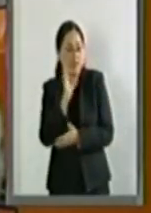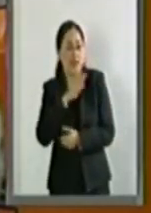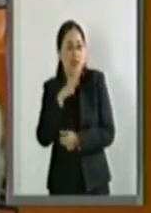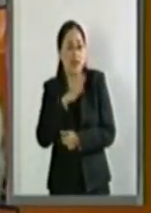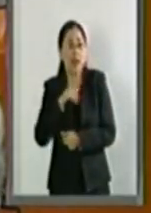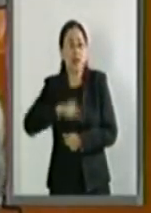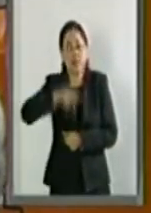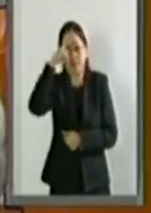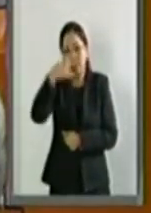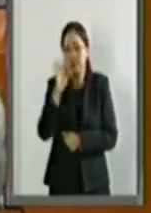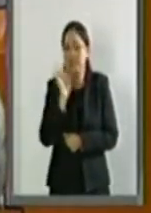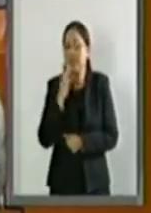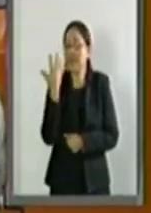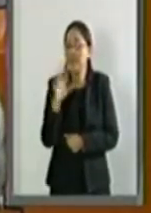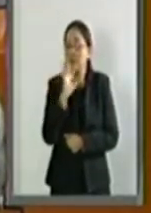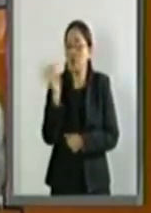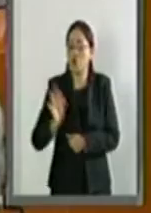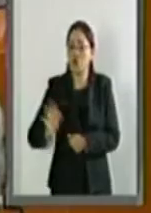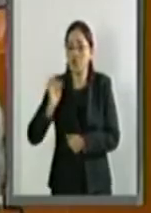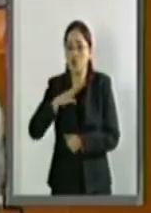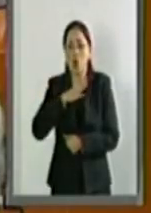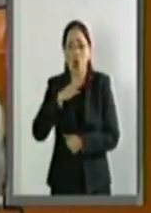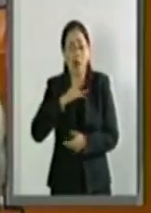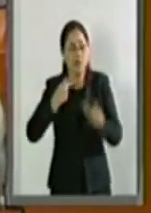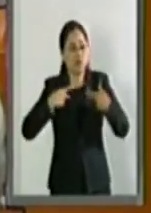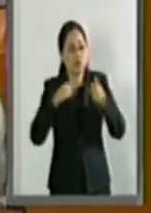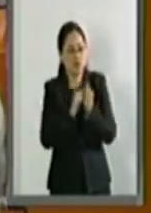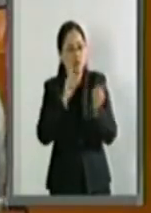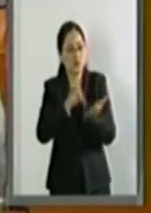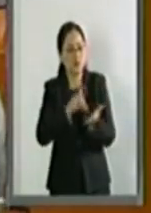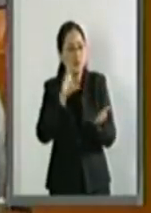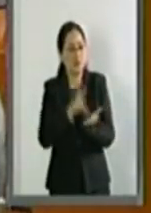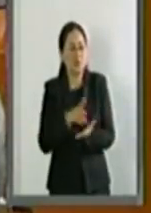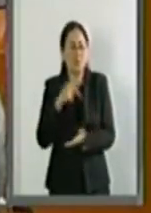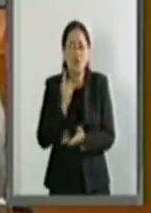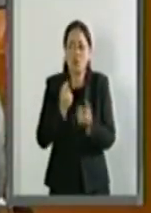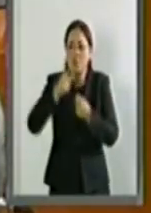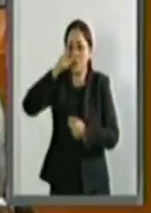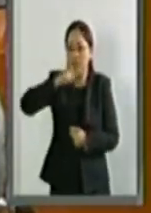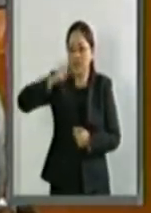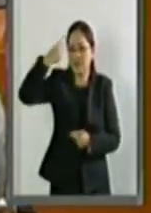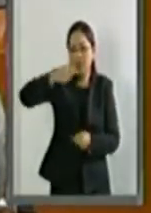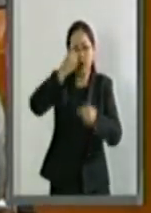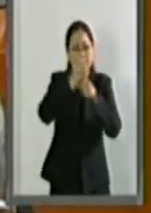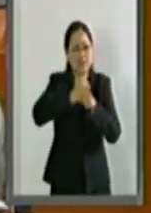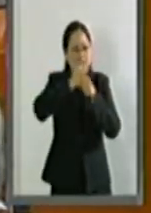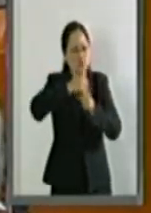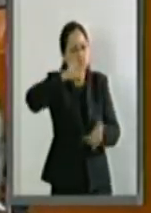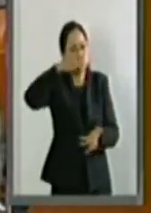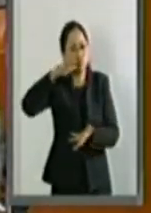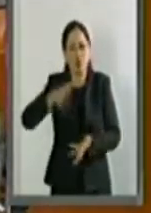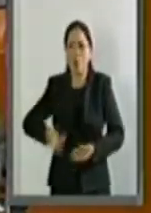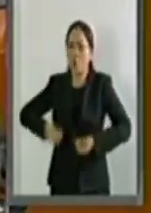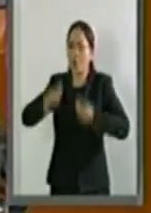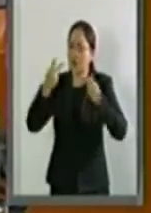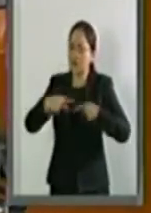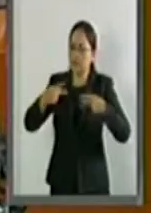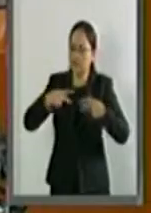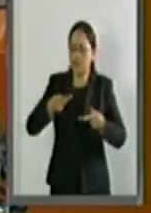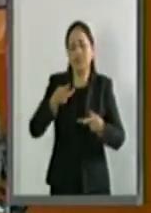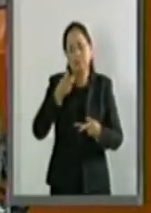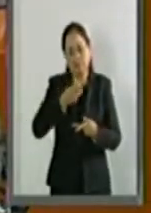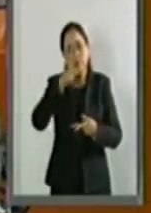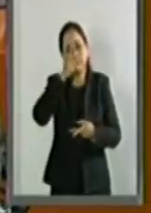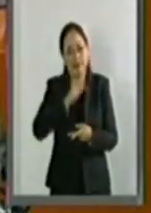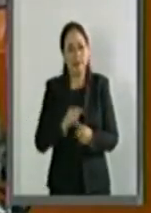aproximadamente el 10%, pero tenemos aún fallas y deficiencias en las tomas de muestras de conteos y censos.